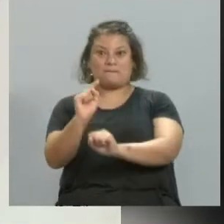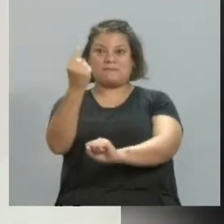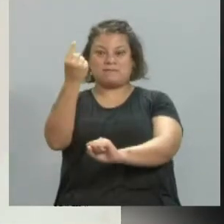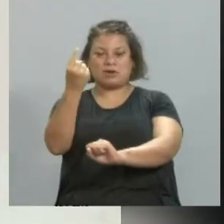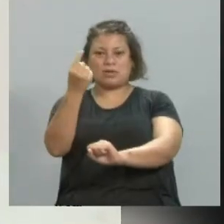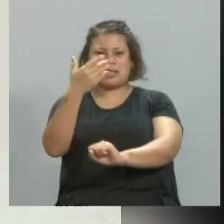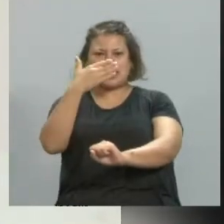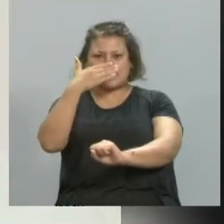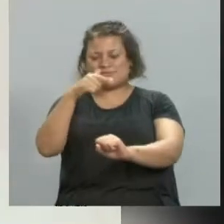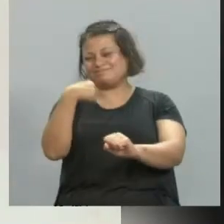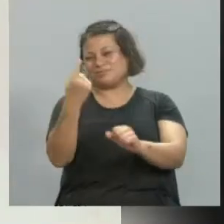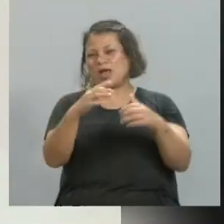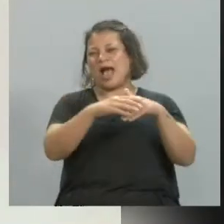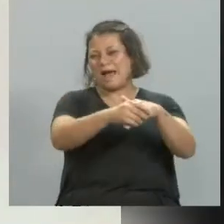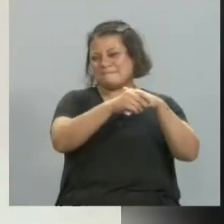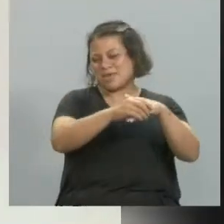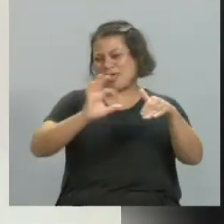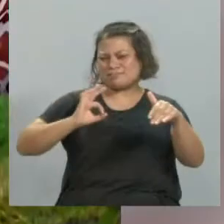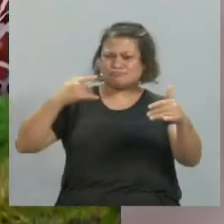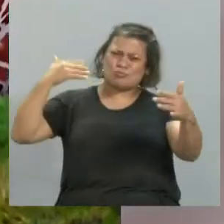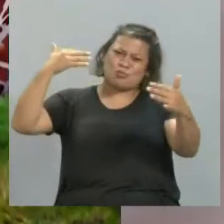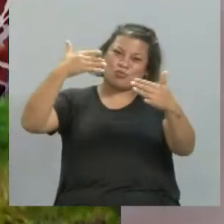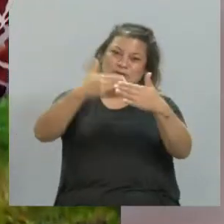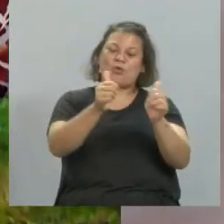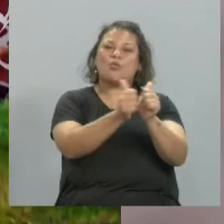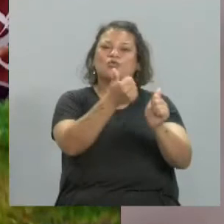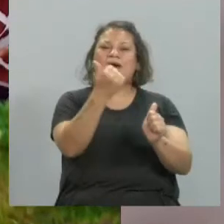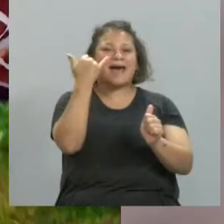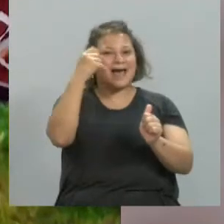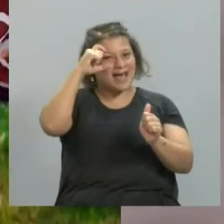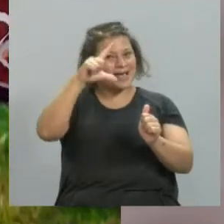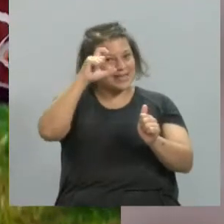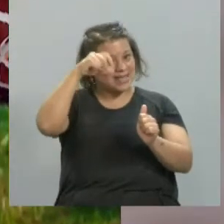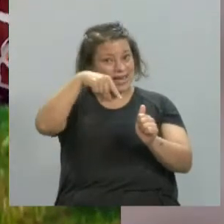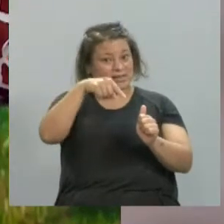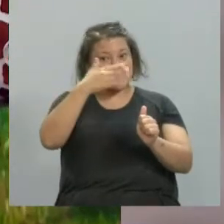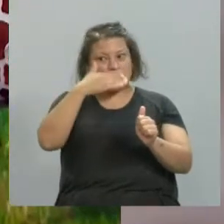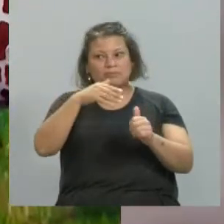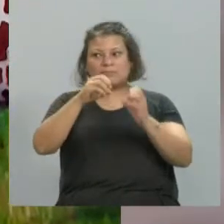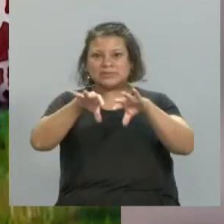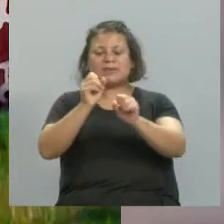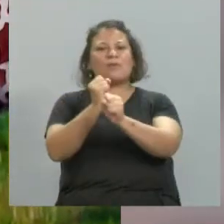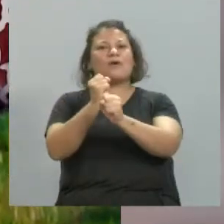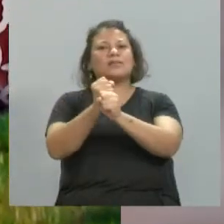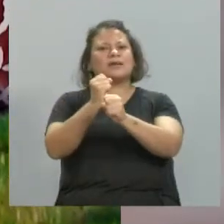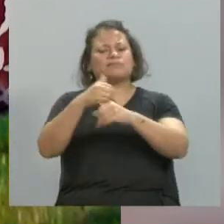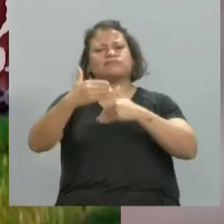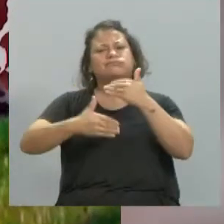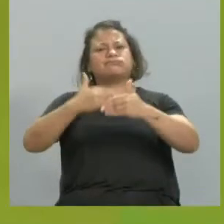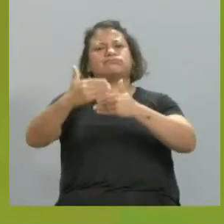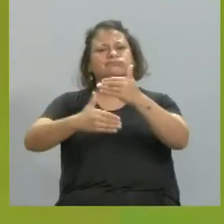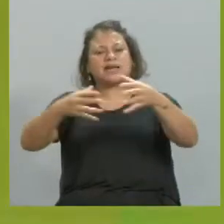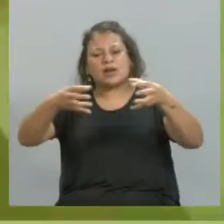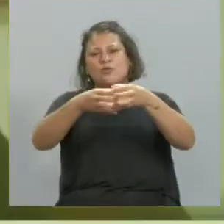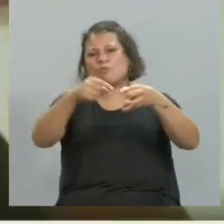nosotros somos muy amigos de hace muchos años y con la Jelem y después empezamos como a trabajar digamos de modo constante en el